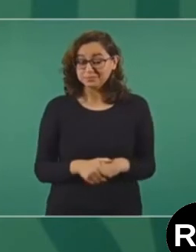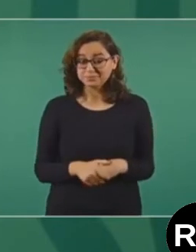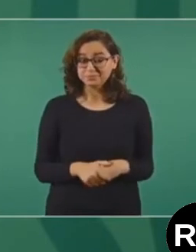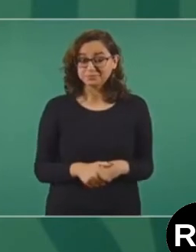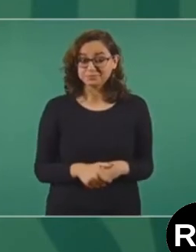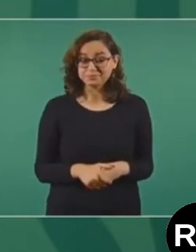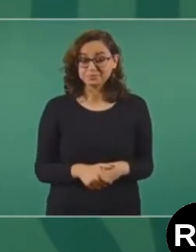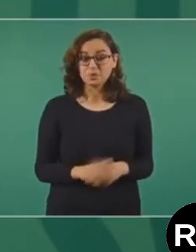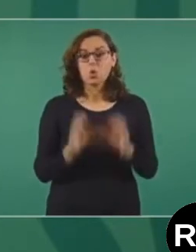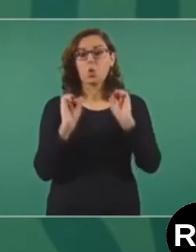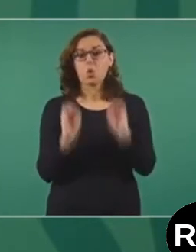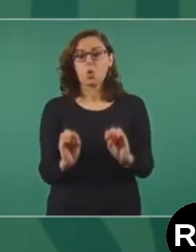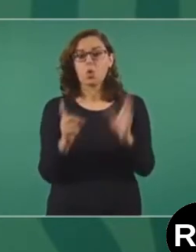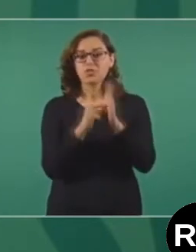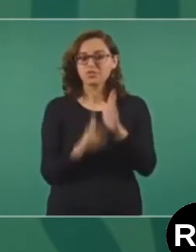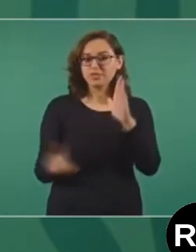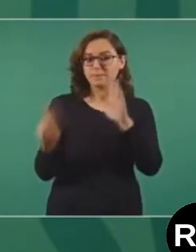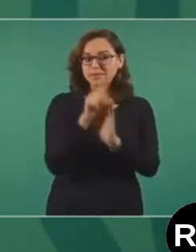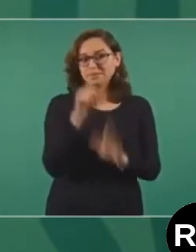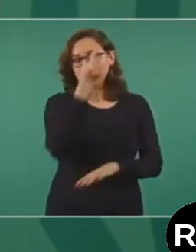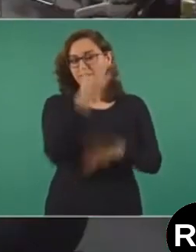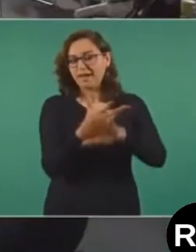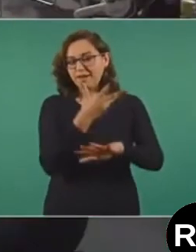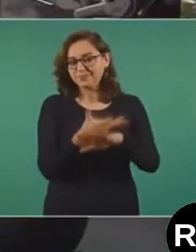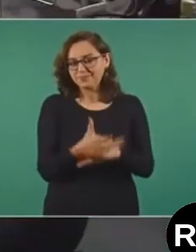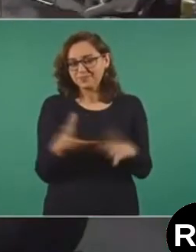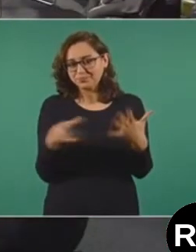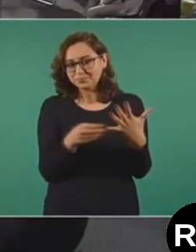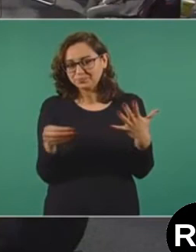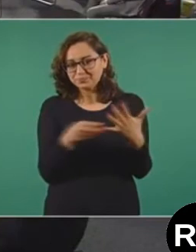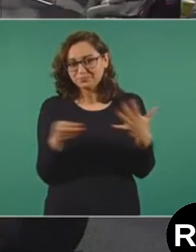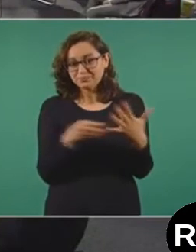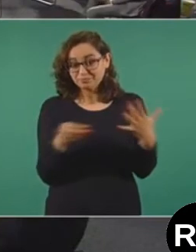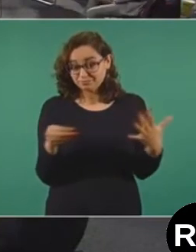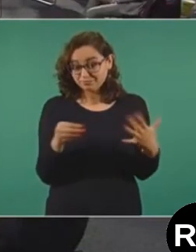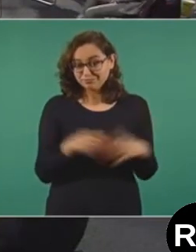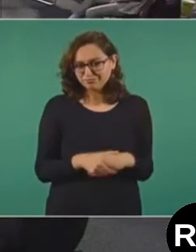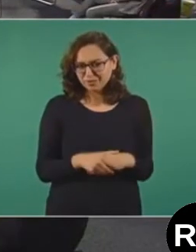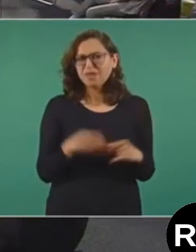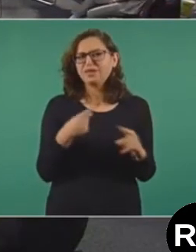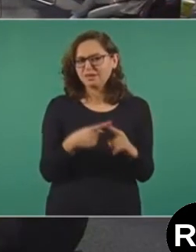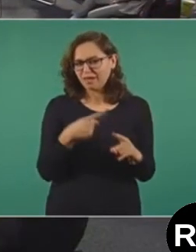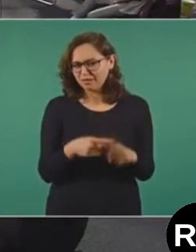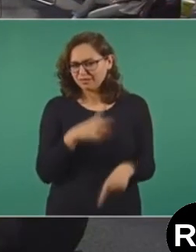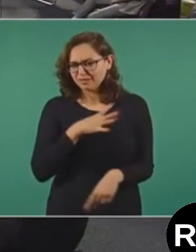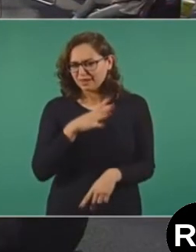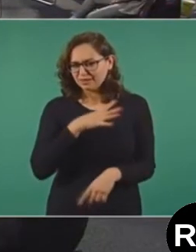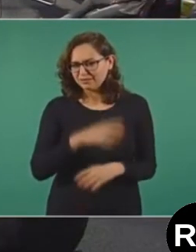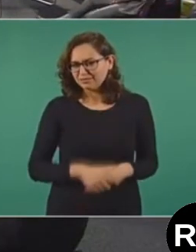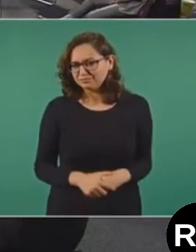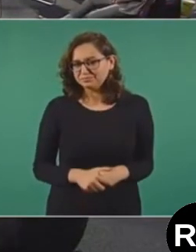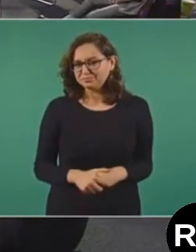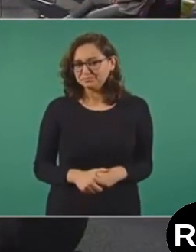un departamento en Miami o cosas así? Sí, pues,